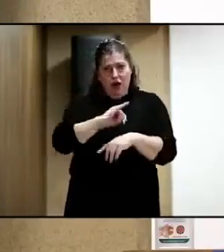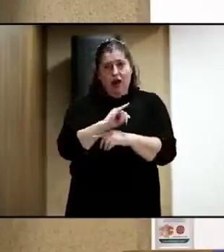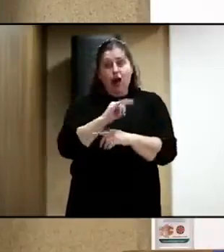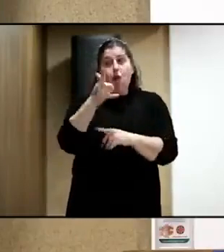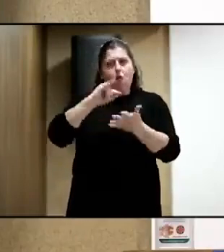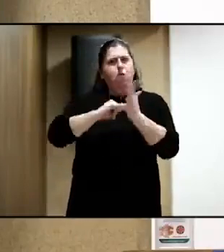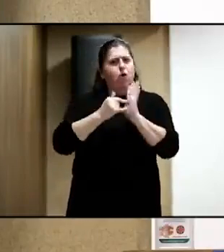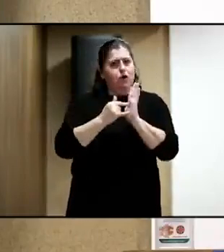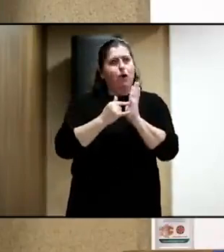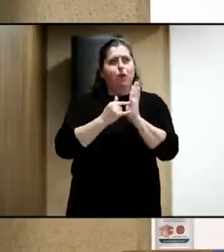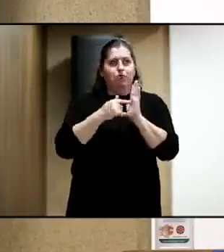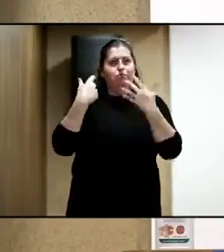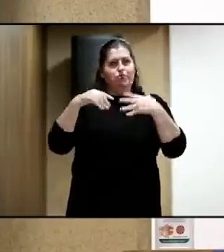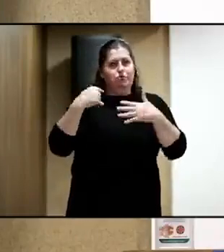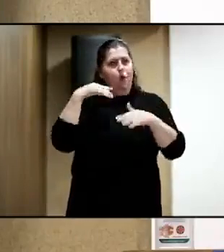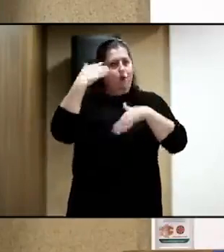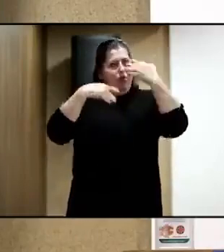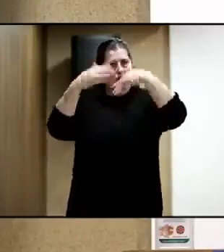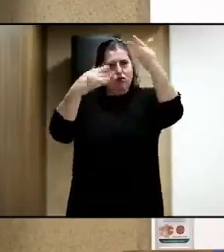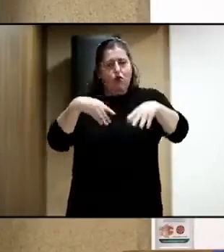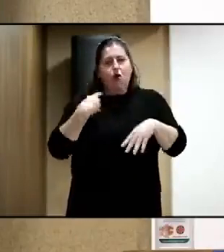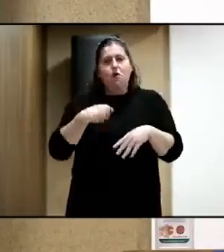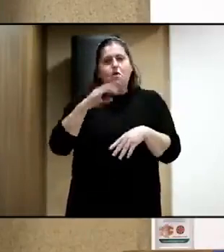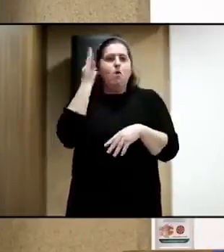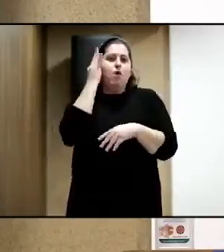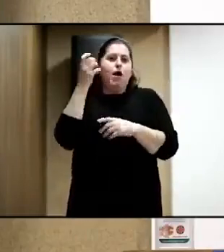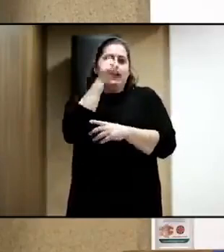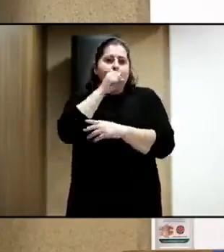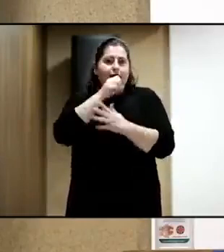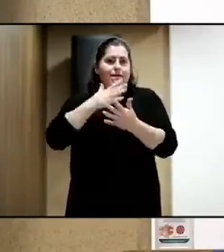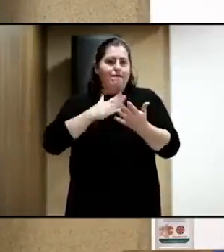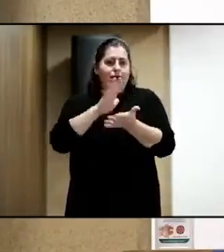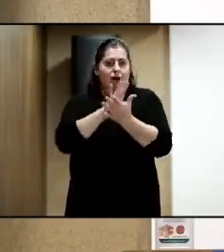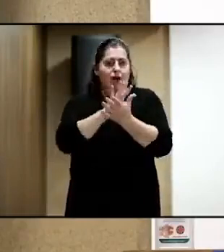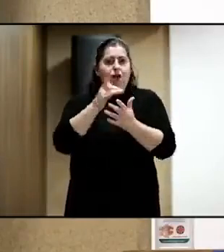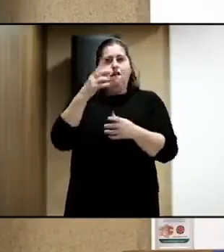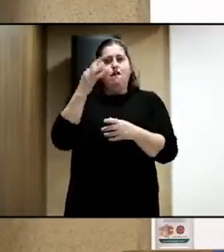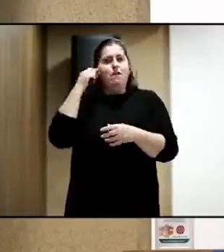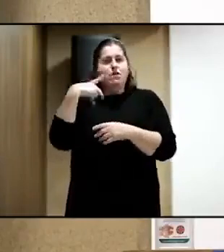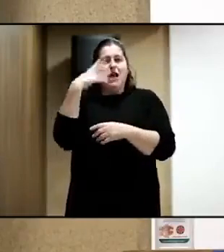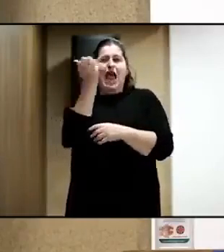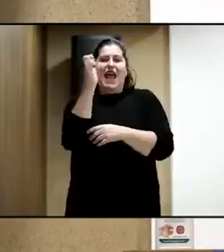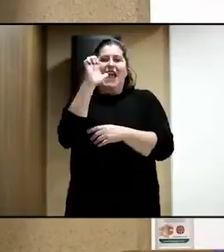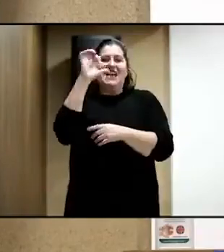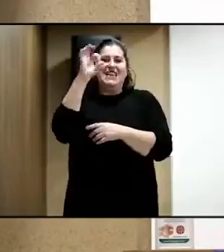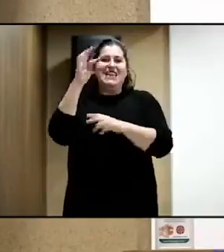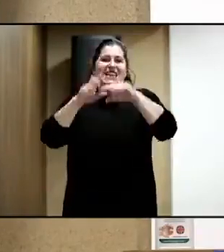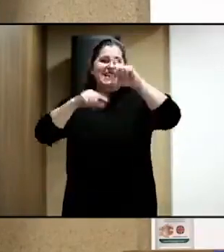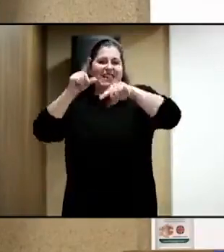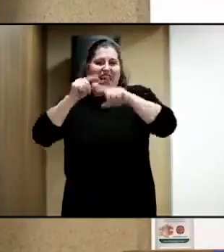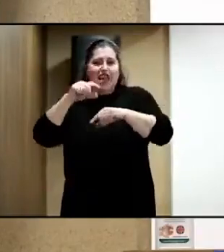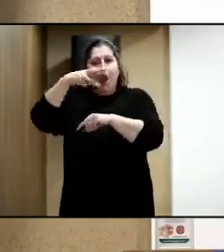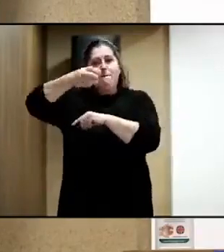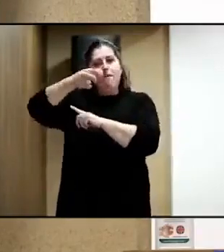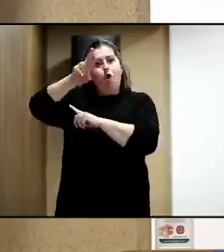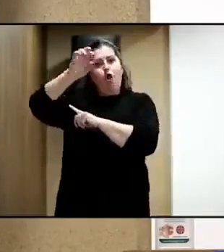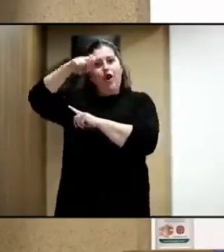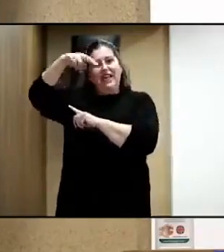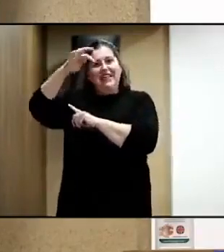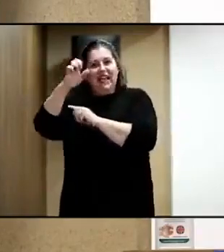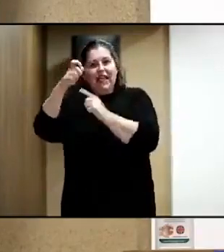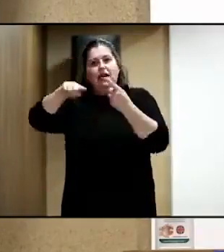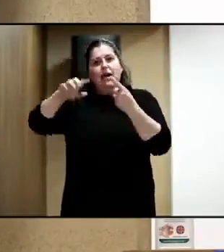un proyecto muy ambicioso en el que participa Estrella Morente, junto a una cantaora con